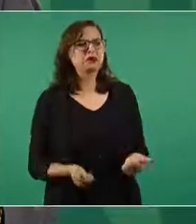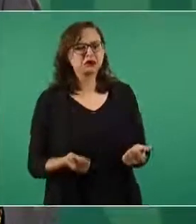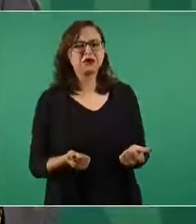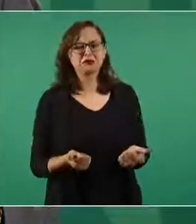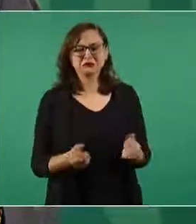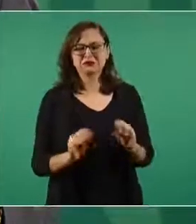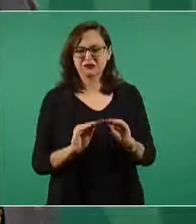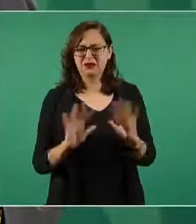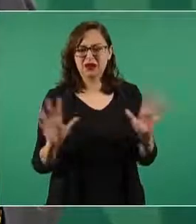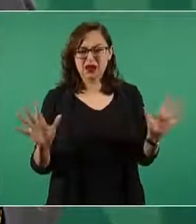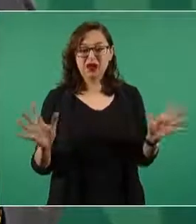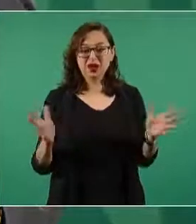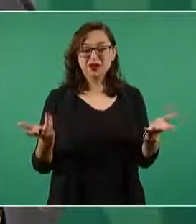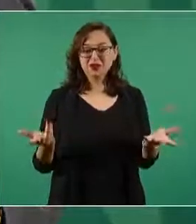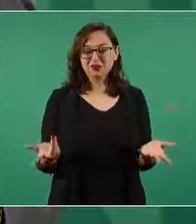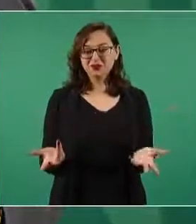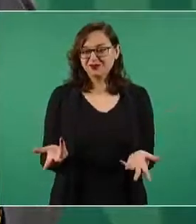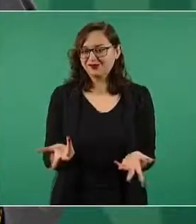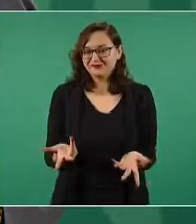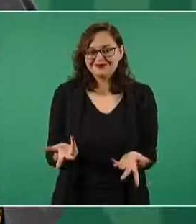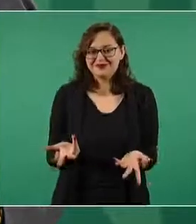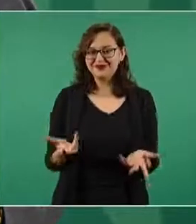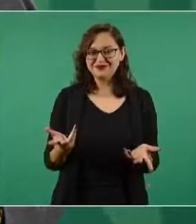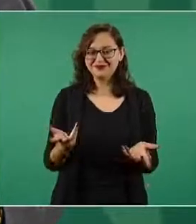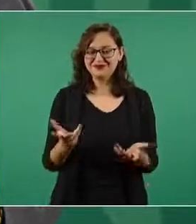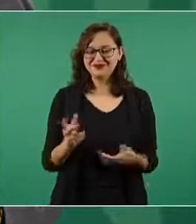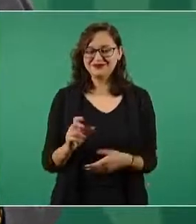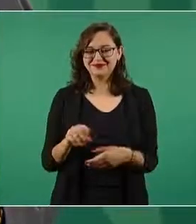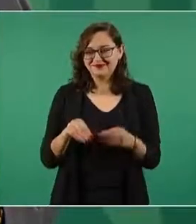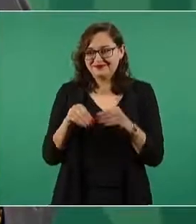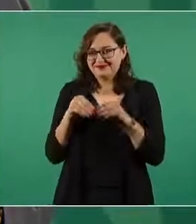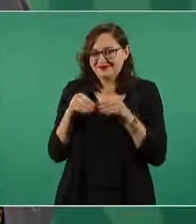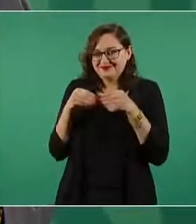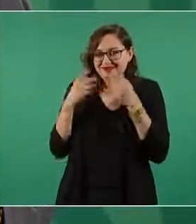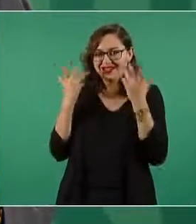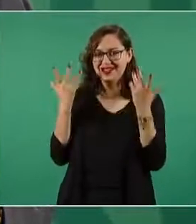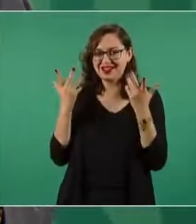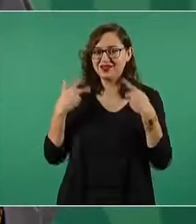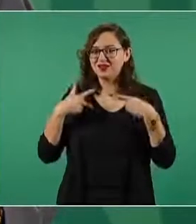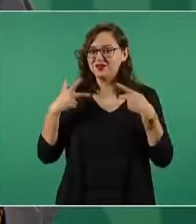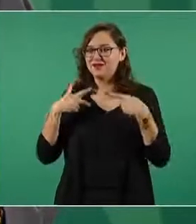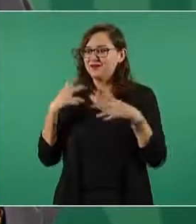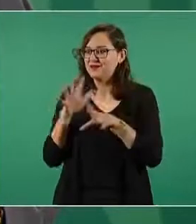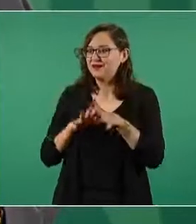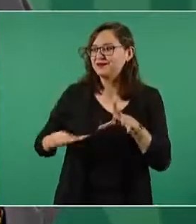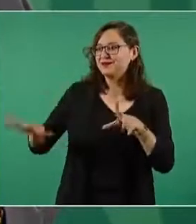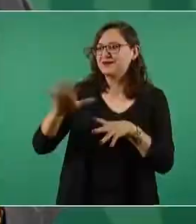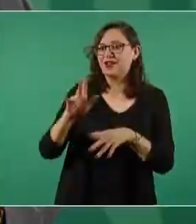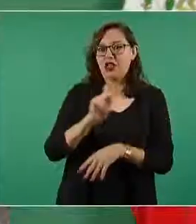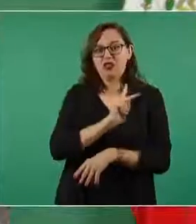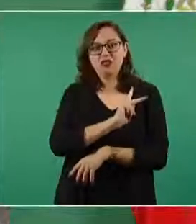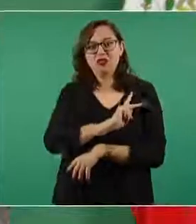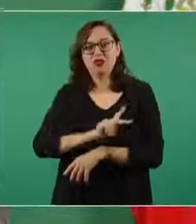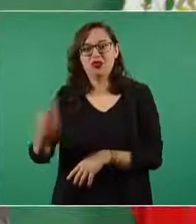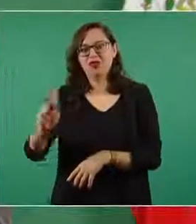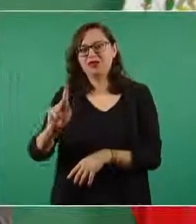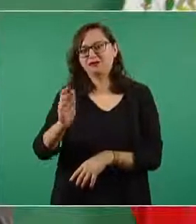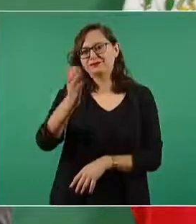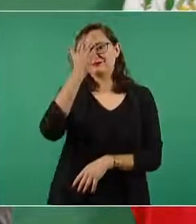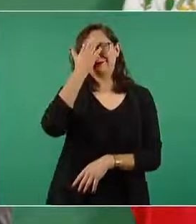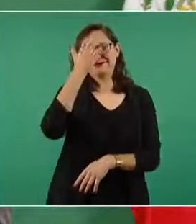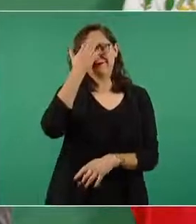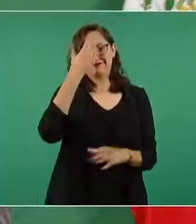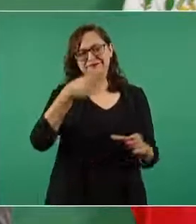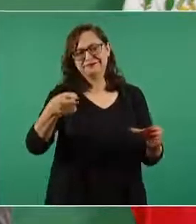entender si todos sabían de que había corrupción? Todos.